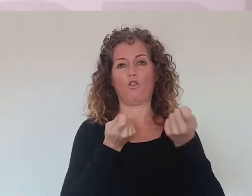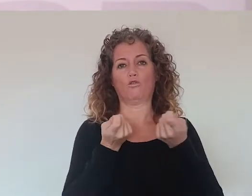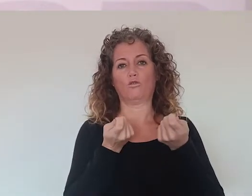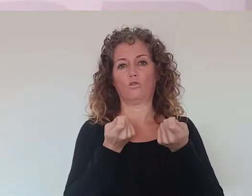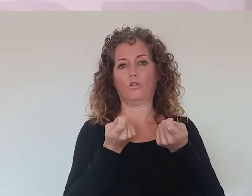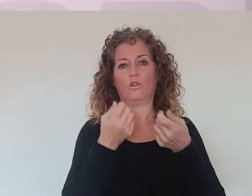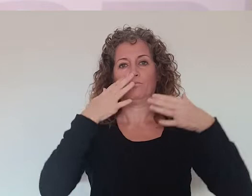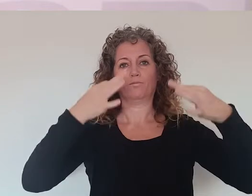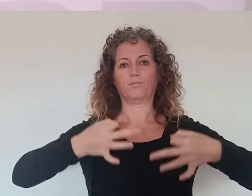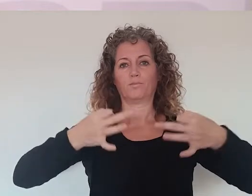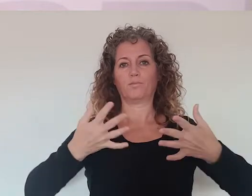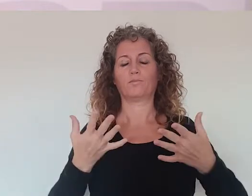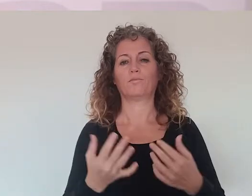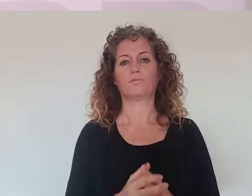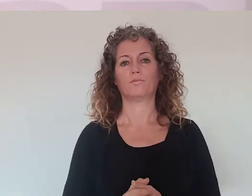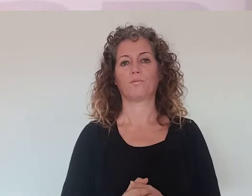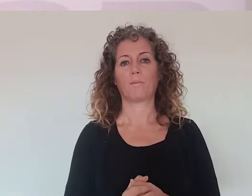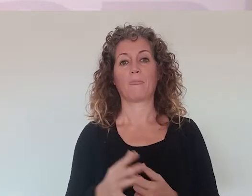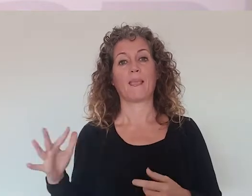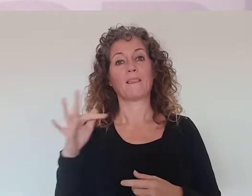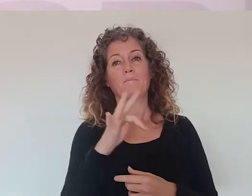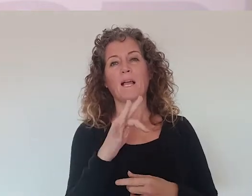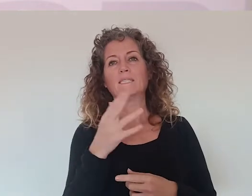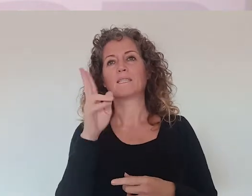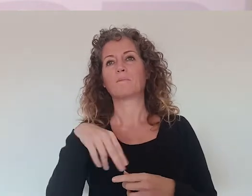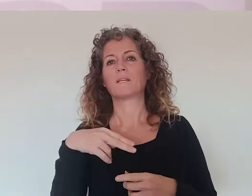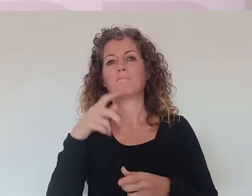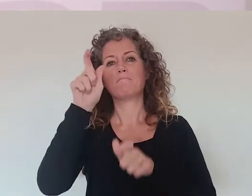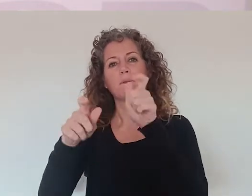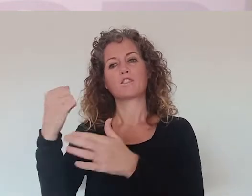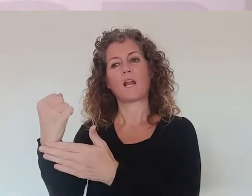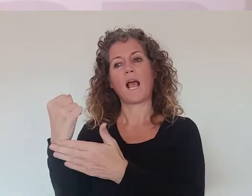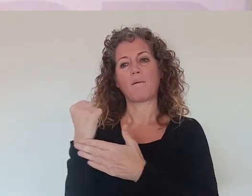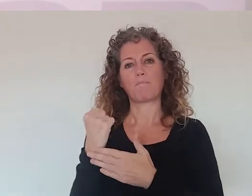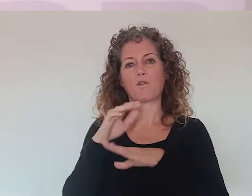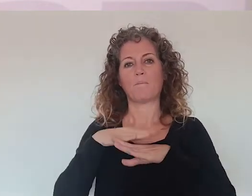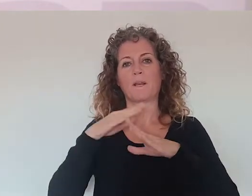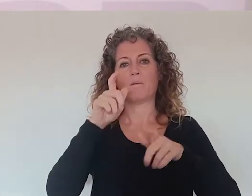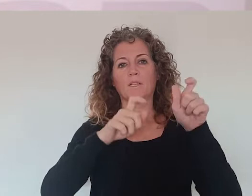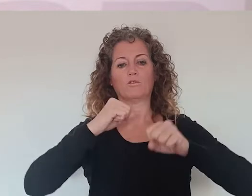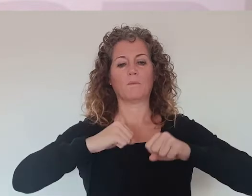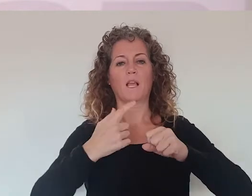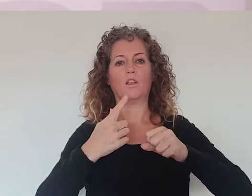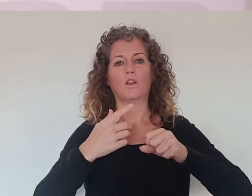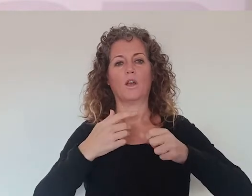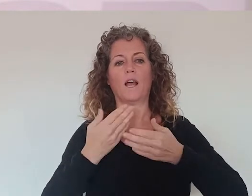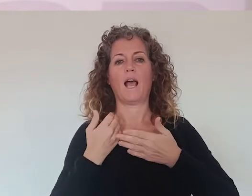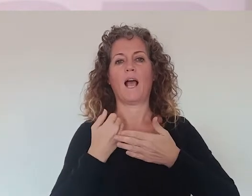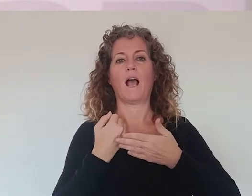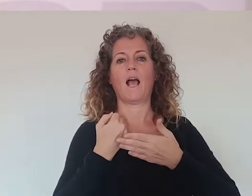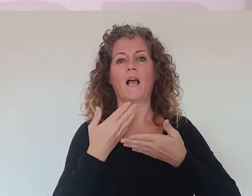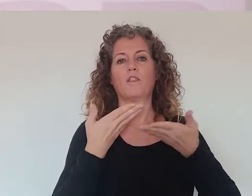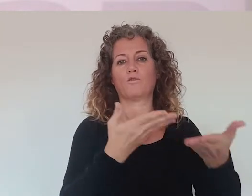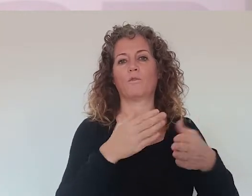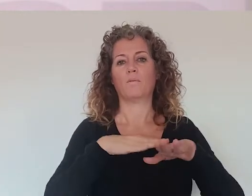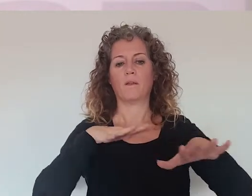hay que racionalizar los tiempos y sobre todo también contar con personas o con productos de apoyo que te ayuden también